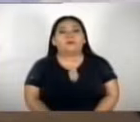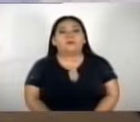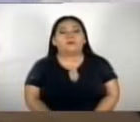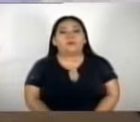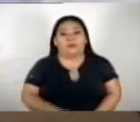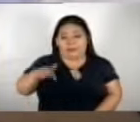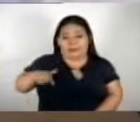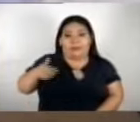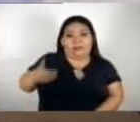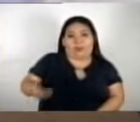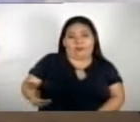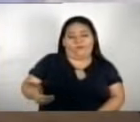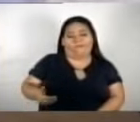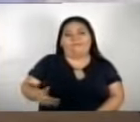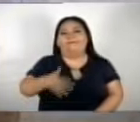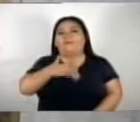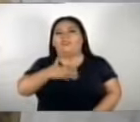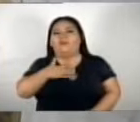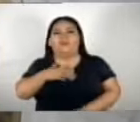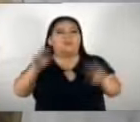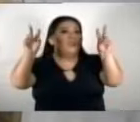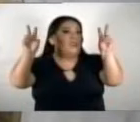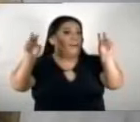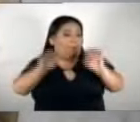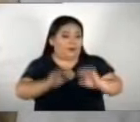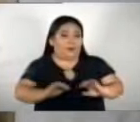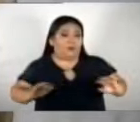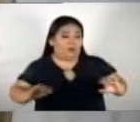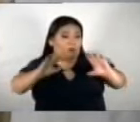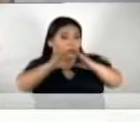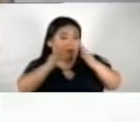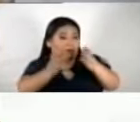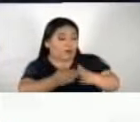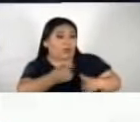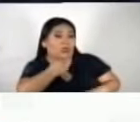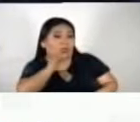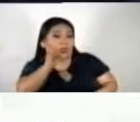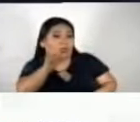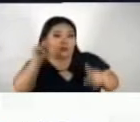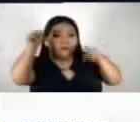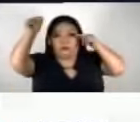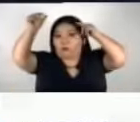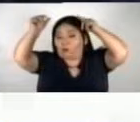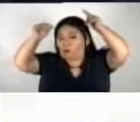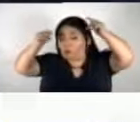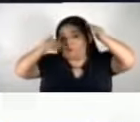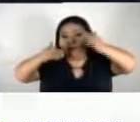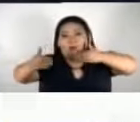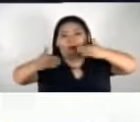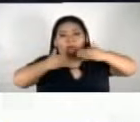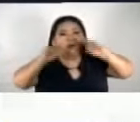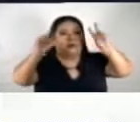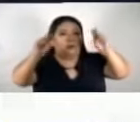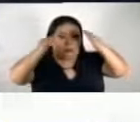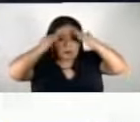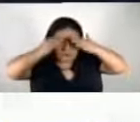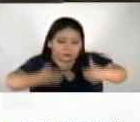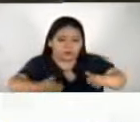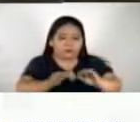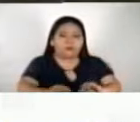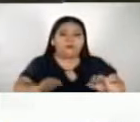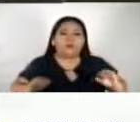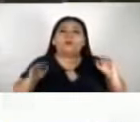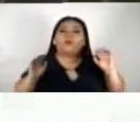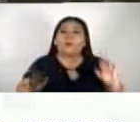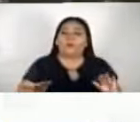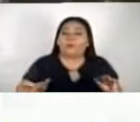2024 será un año difícil para los niños del mundo, así lo estima la Organización de las Naciones Unidas para la Infancia. Uno de los indicadores